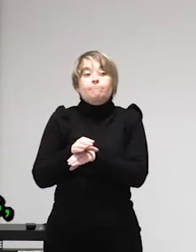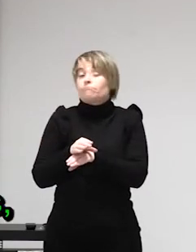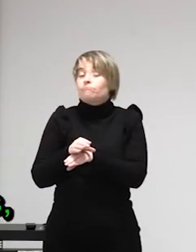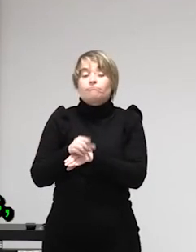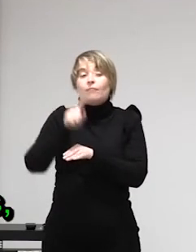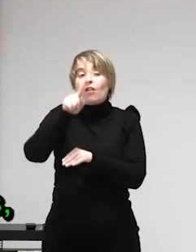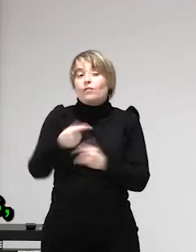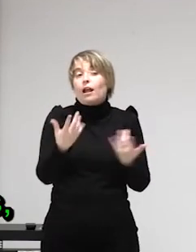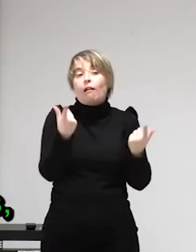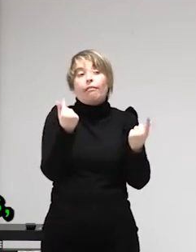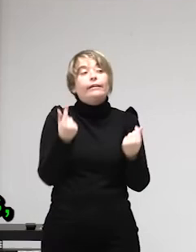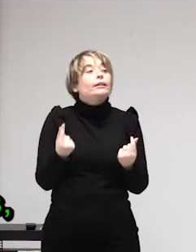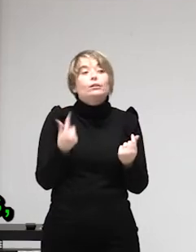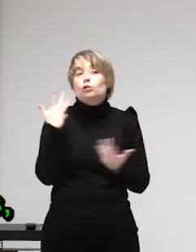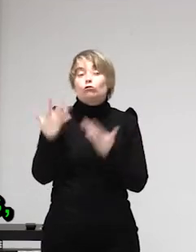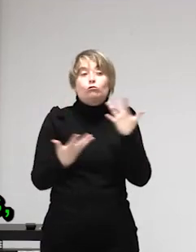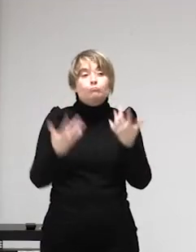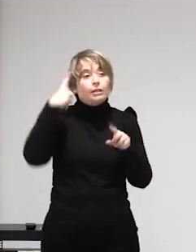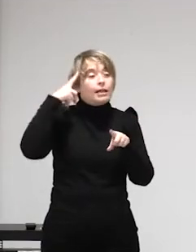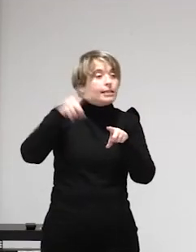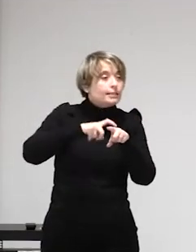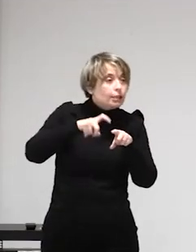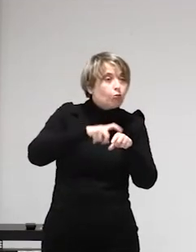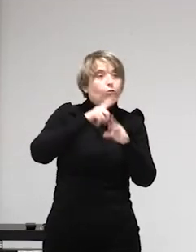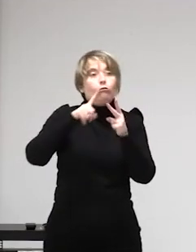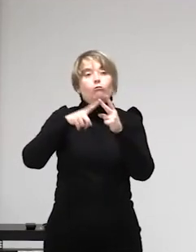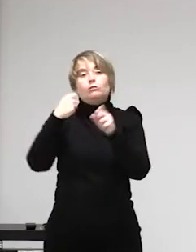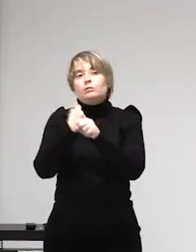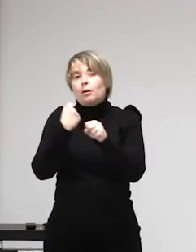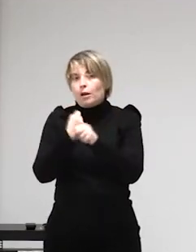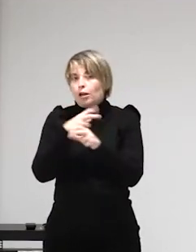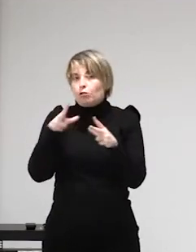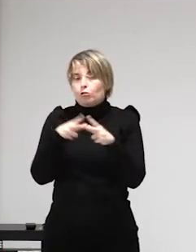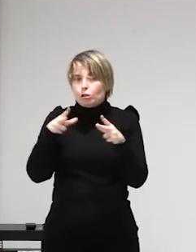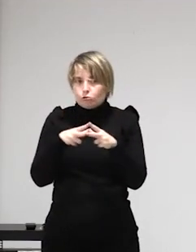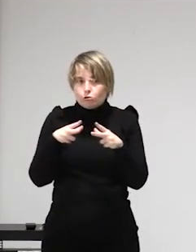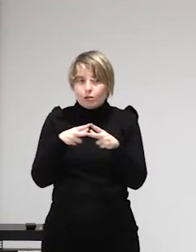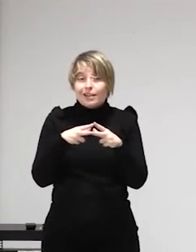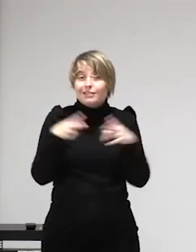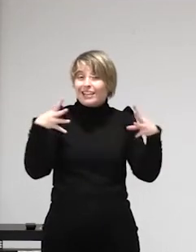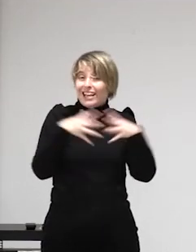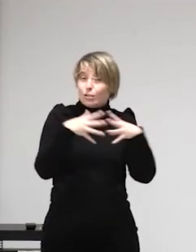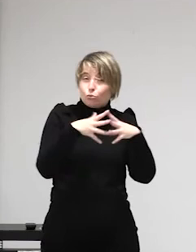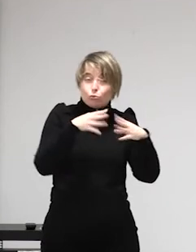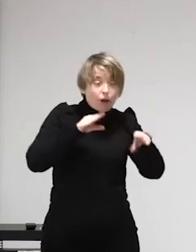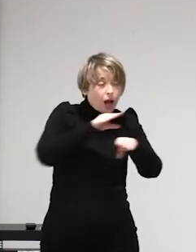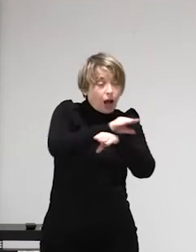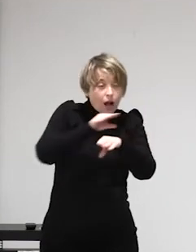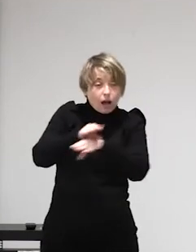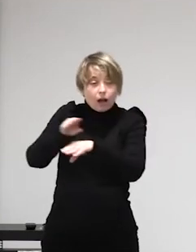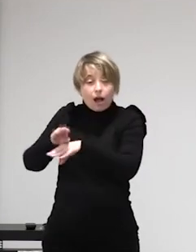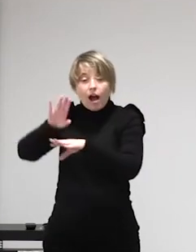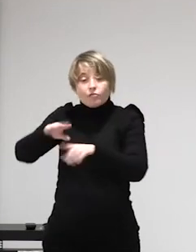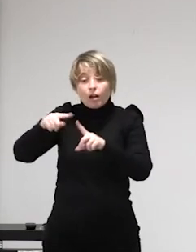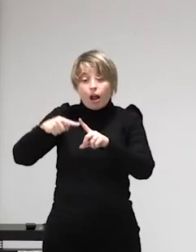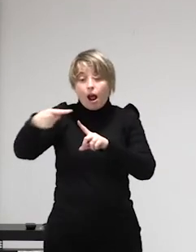cubrir sus gastos porque son cabezas de familia o a lo mejor son personas migrantes que vienen aquí a hacer todo el dinero que puedan para volver a sus países